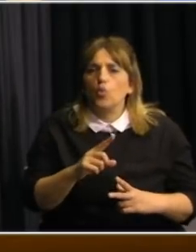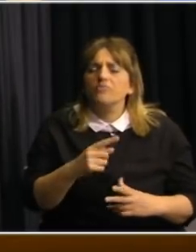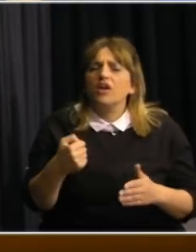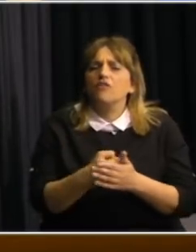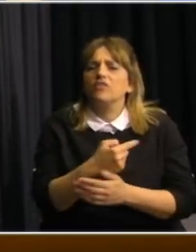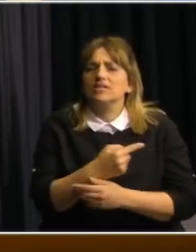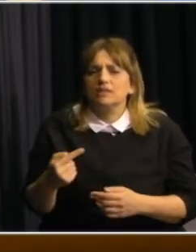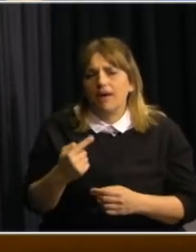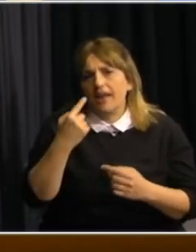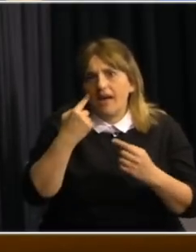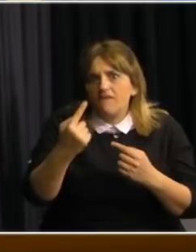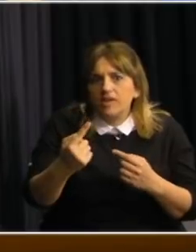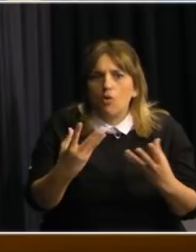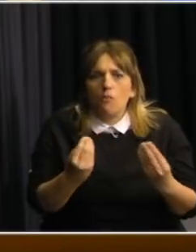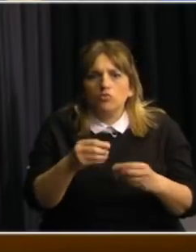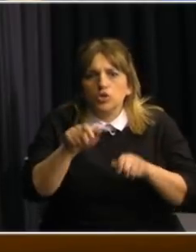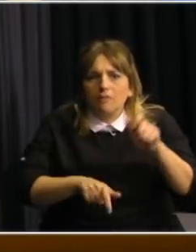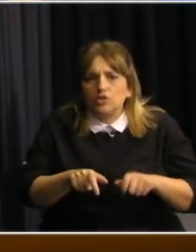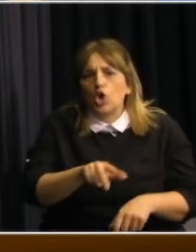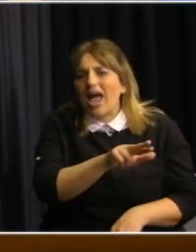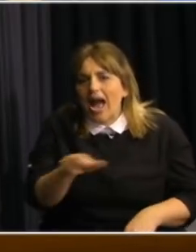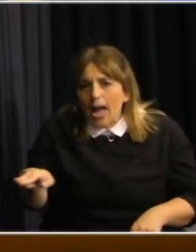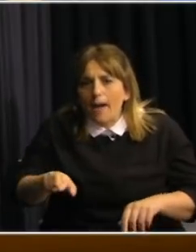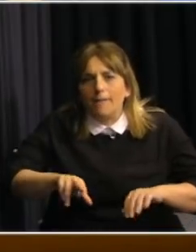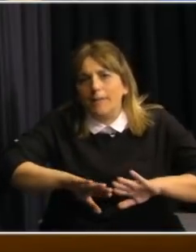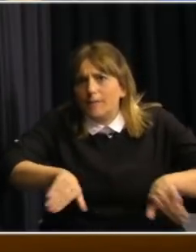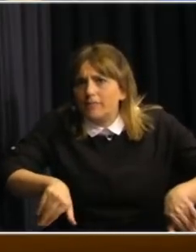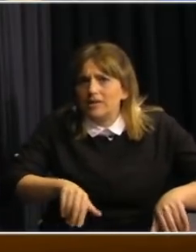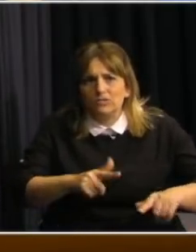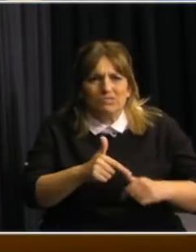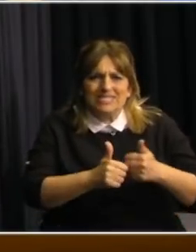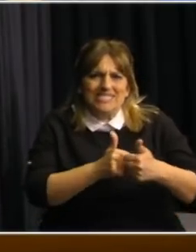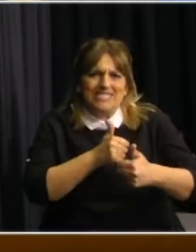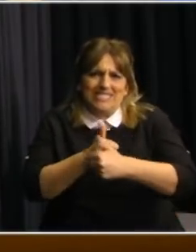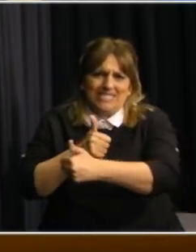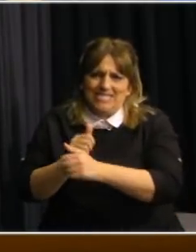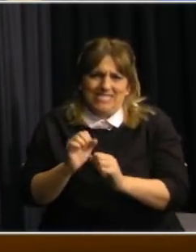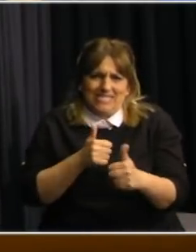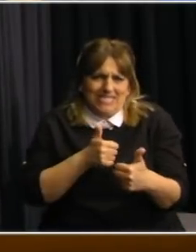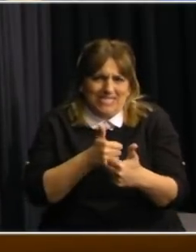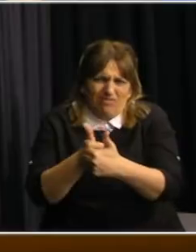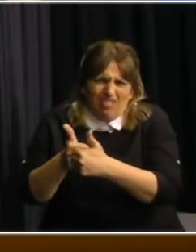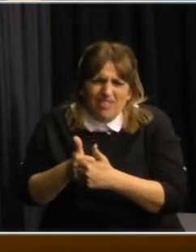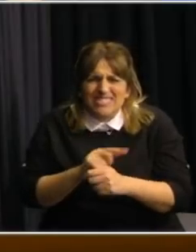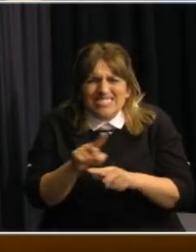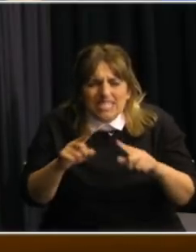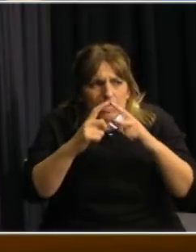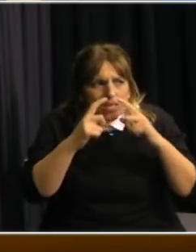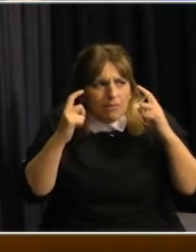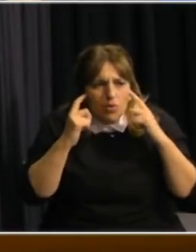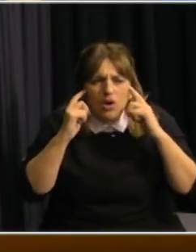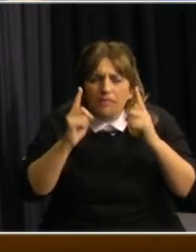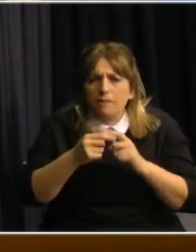El fin de semana vimos mucha gente en la Rambla no manteniendo la distancia física que se requiere sin tapabocas y en algunos casos hasta